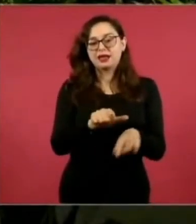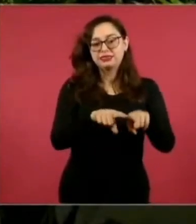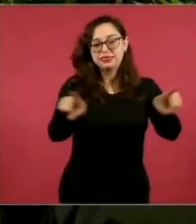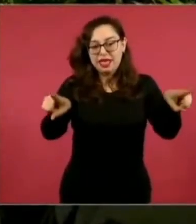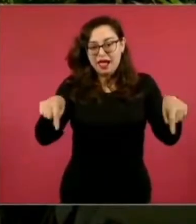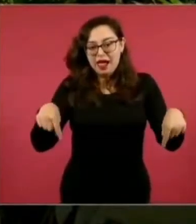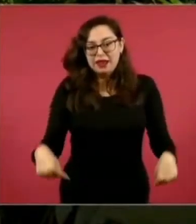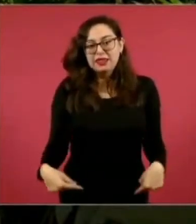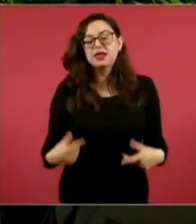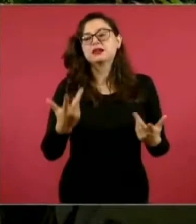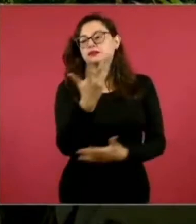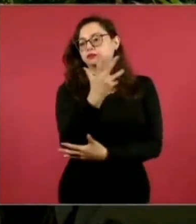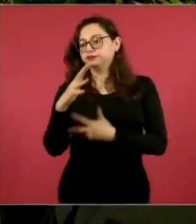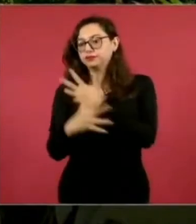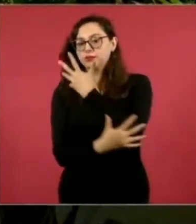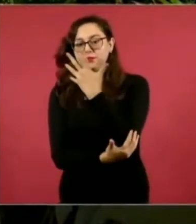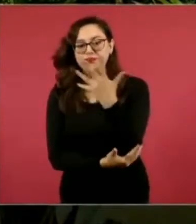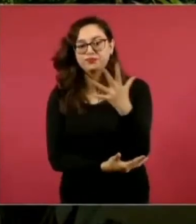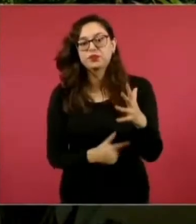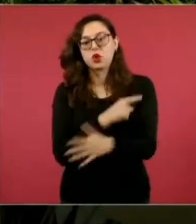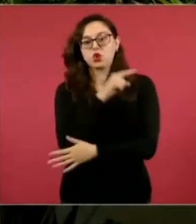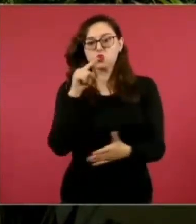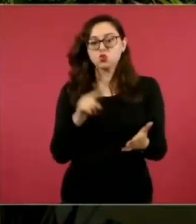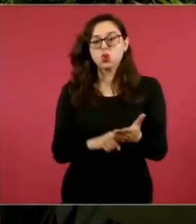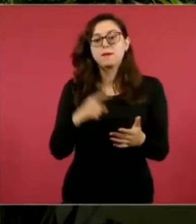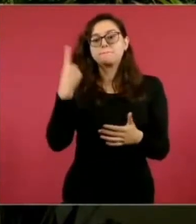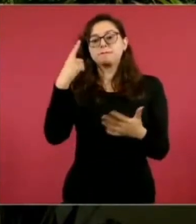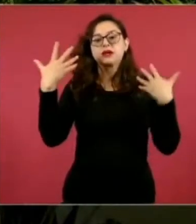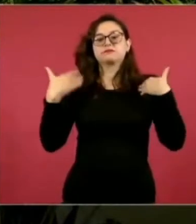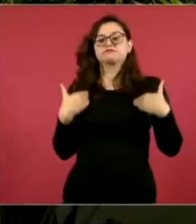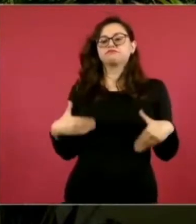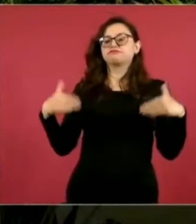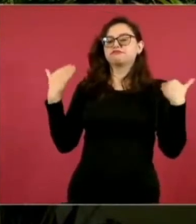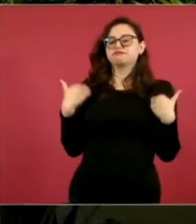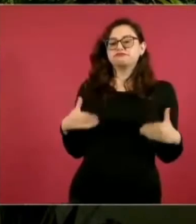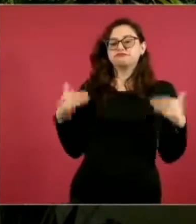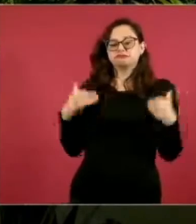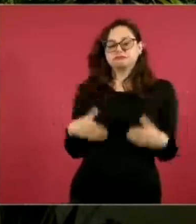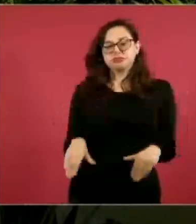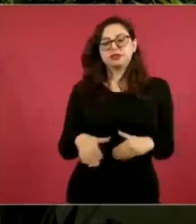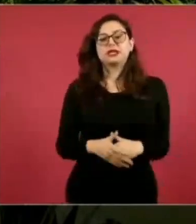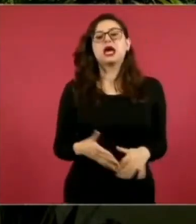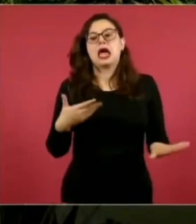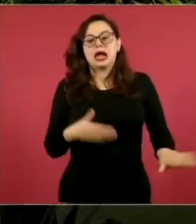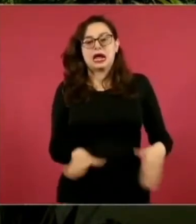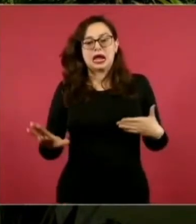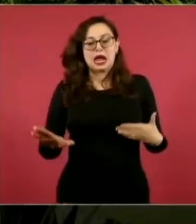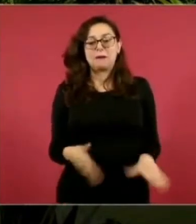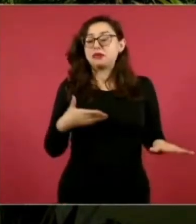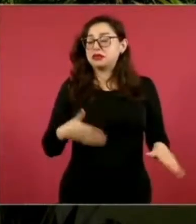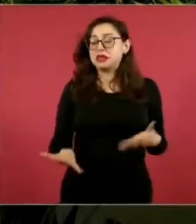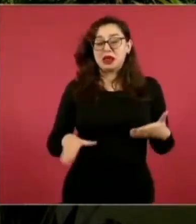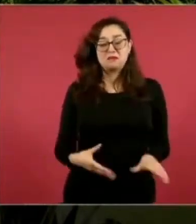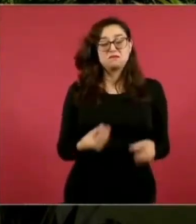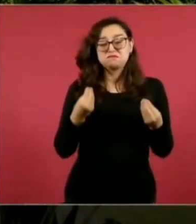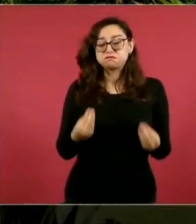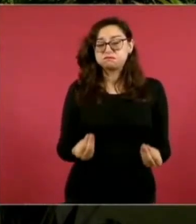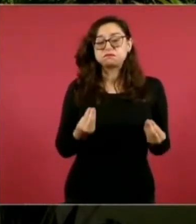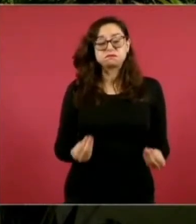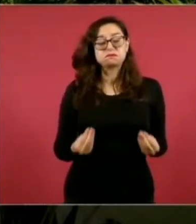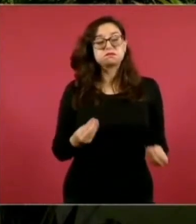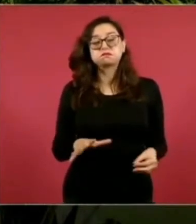incluyen zonas de preservación con espacios para el disfrute de la gente, senderos inimaginables, zonas